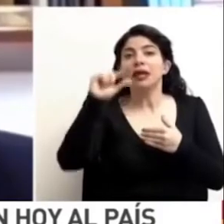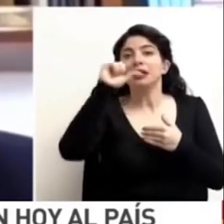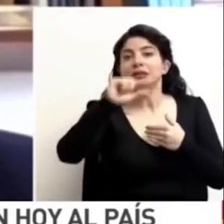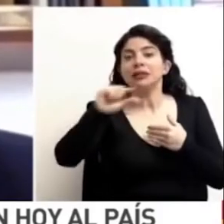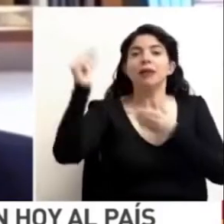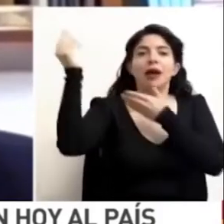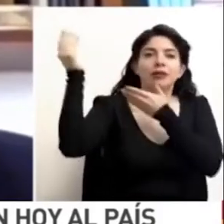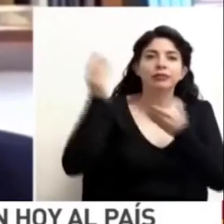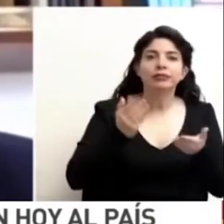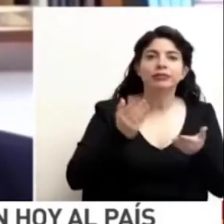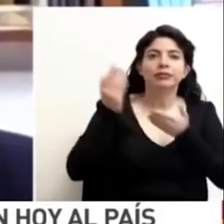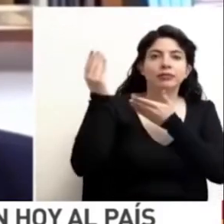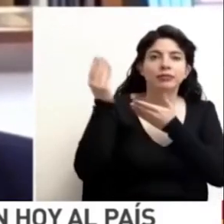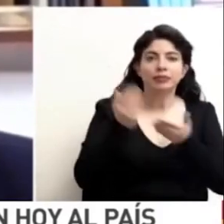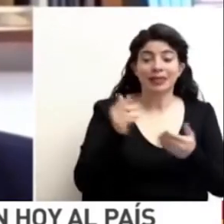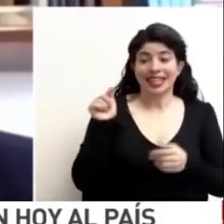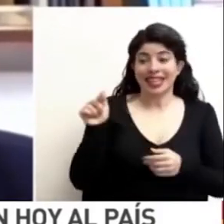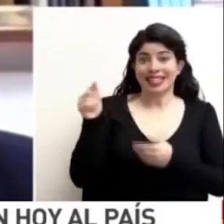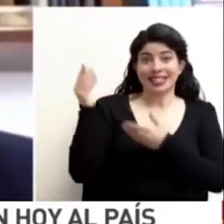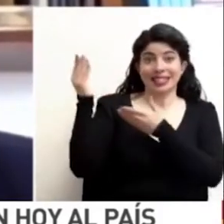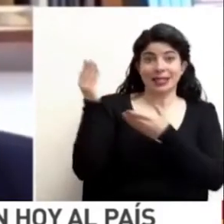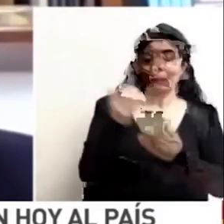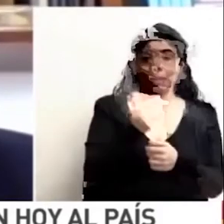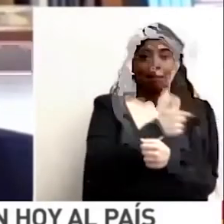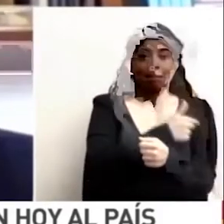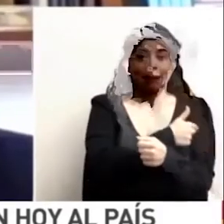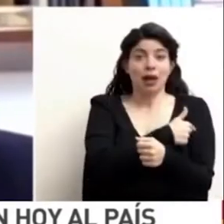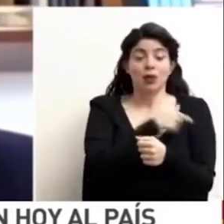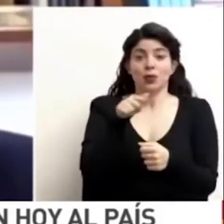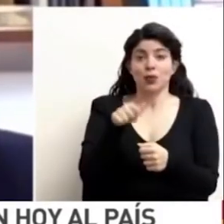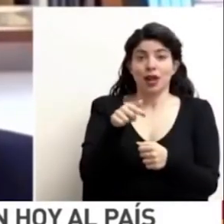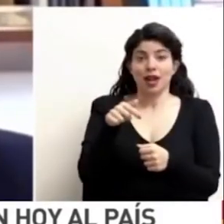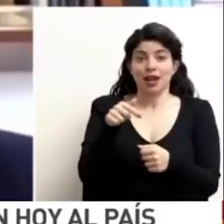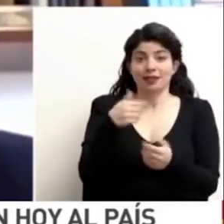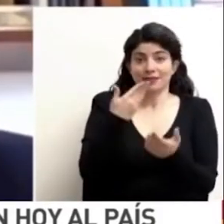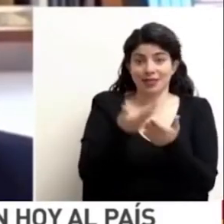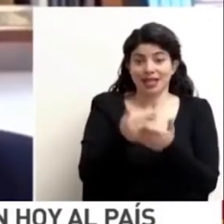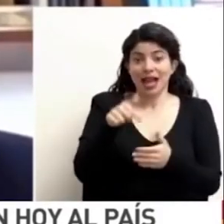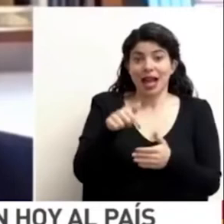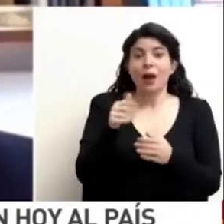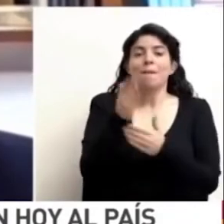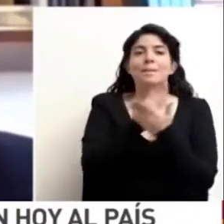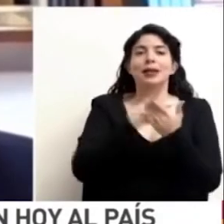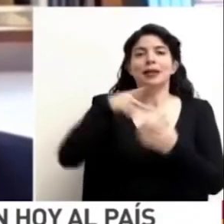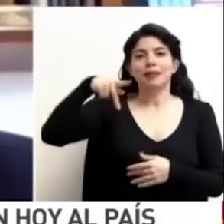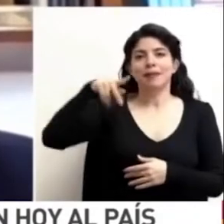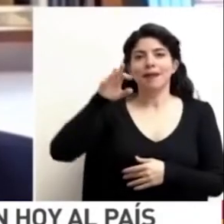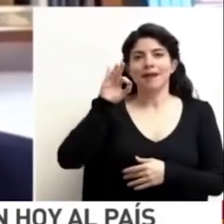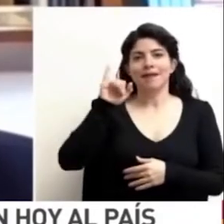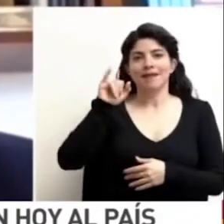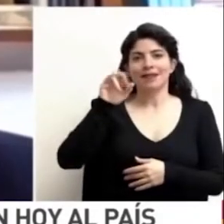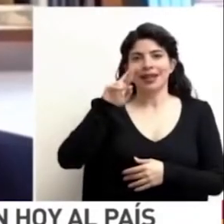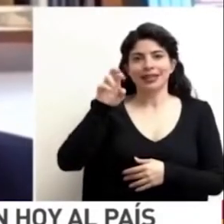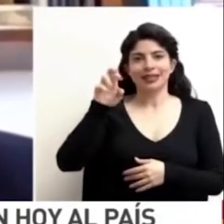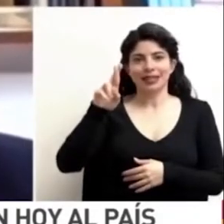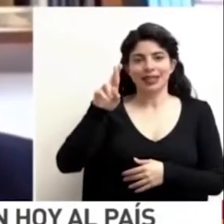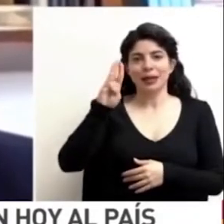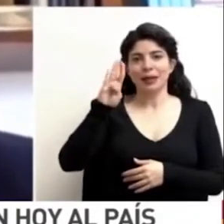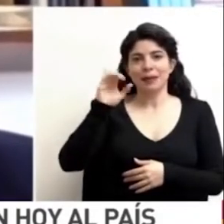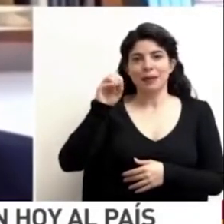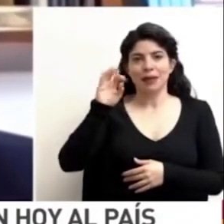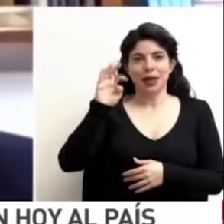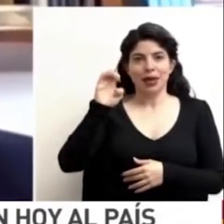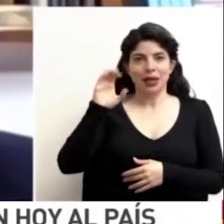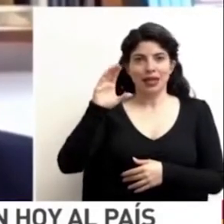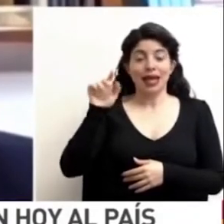vacunas. La vacuna que llegará es la vacuna comprometida con Pfizer-BioNTech. Y eso iniciará,